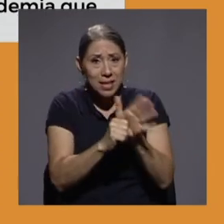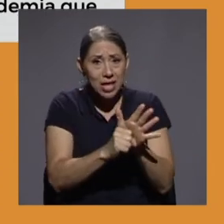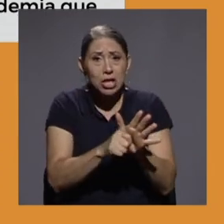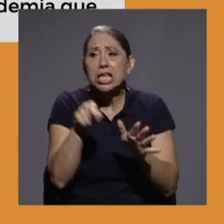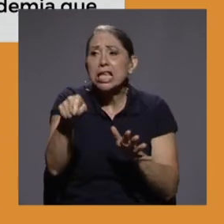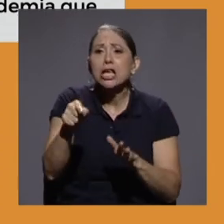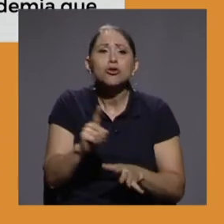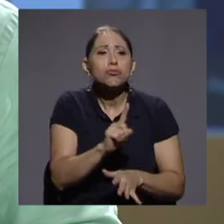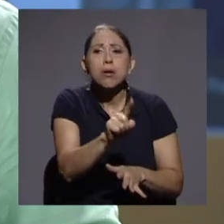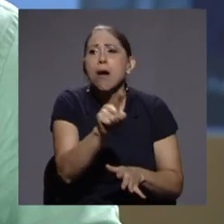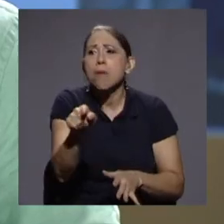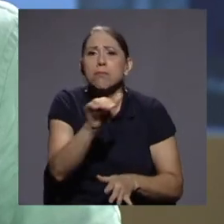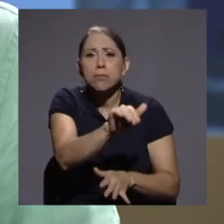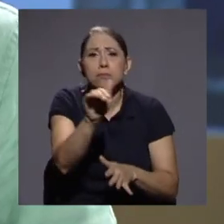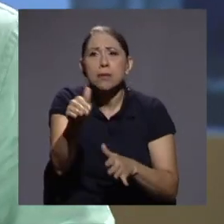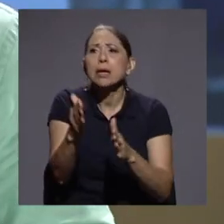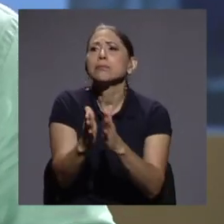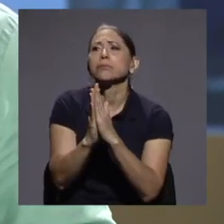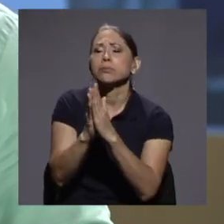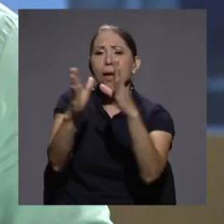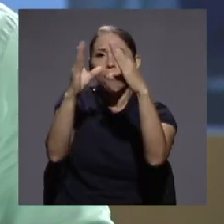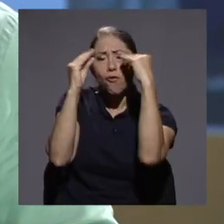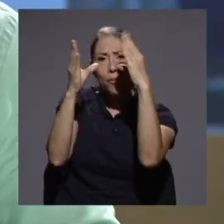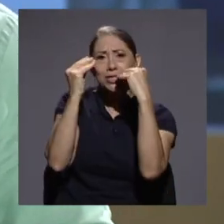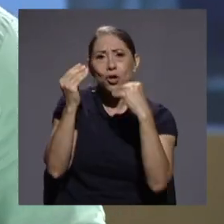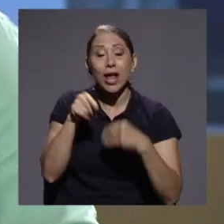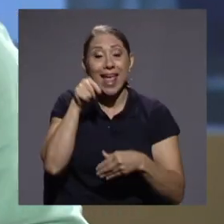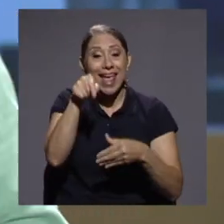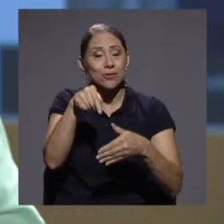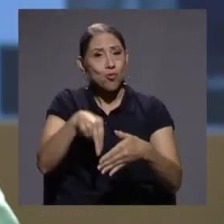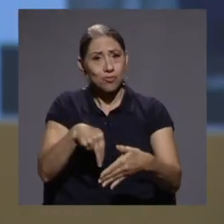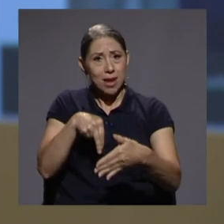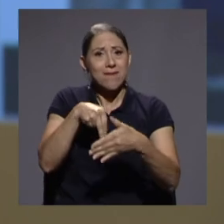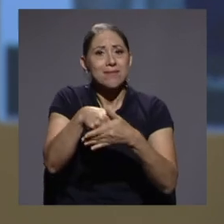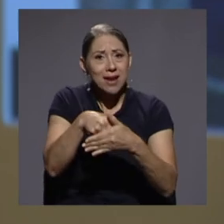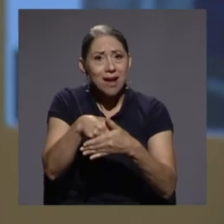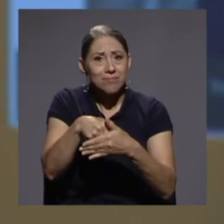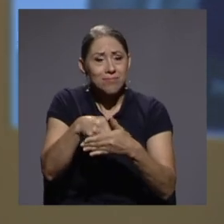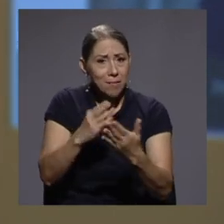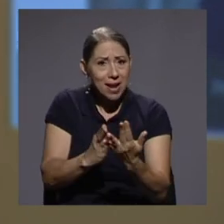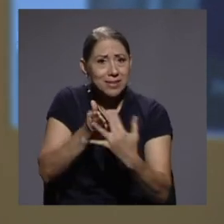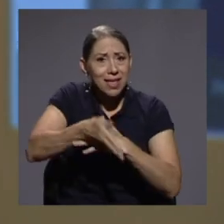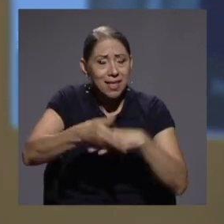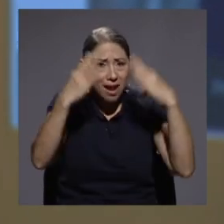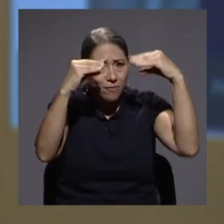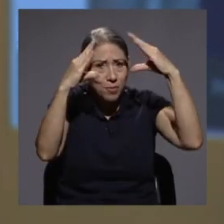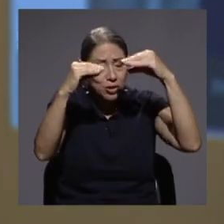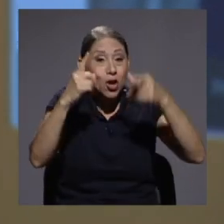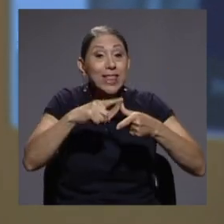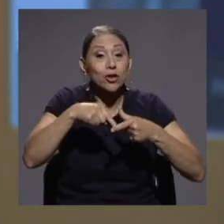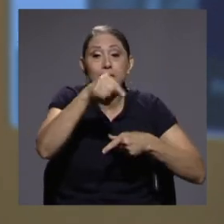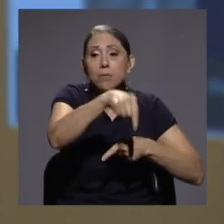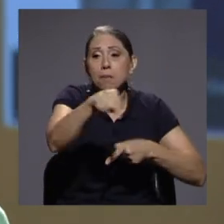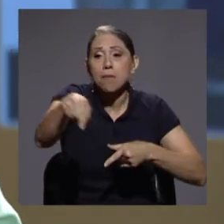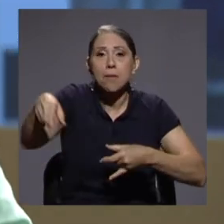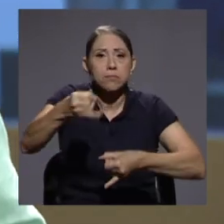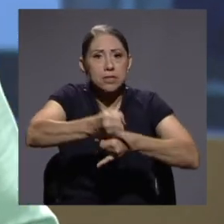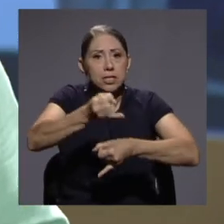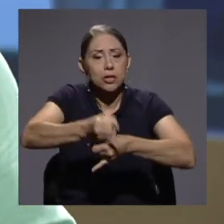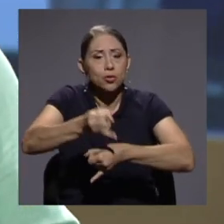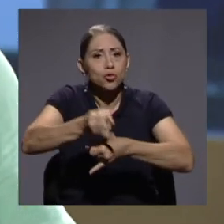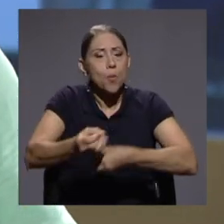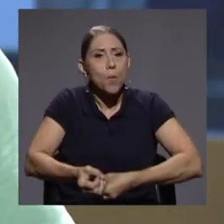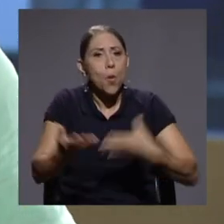de información. Siendo esto una barrera para acceder a la información, pues la institucionalidad implementó elementos